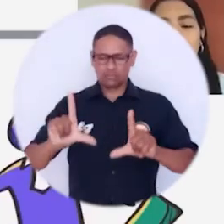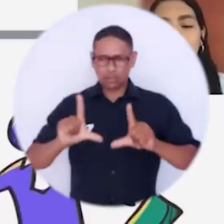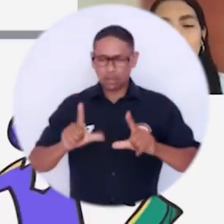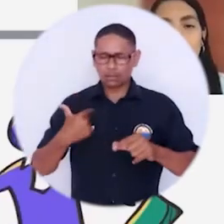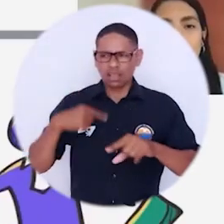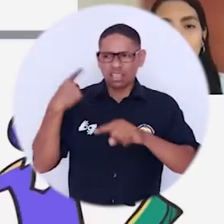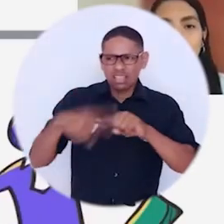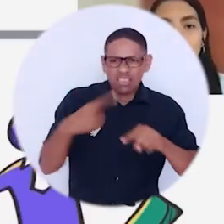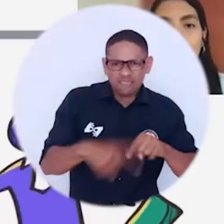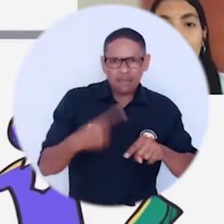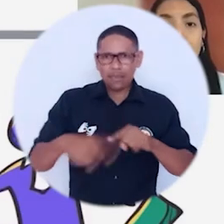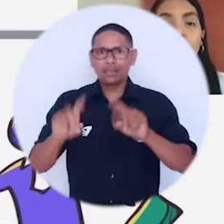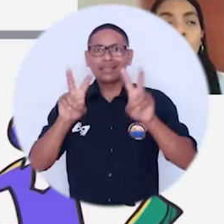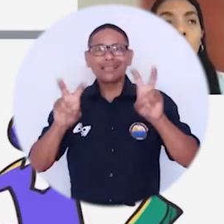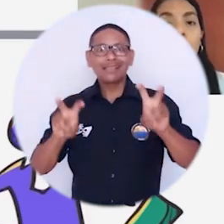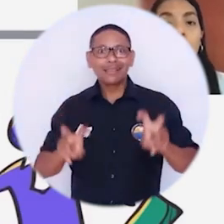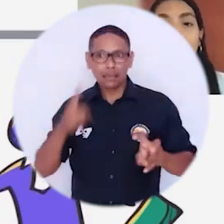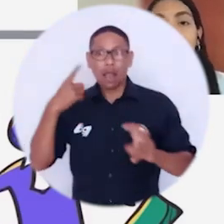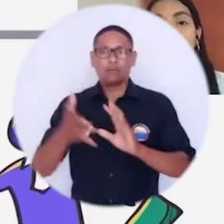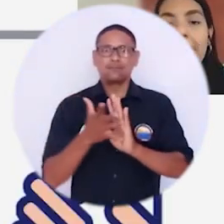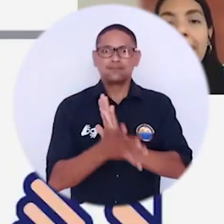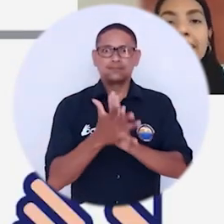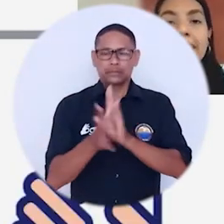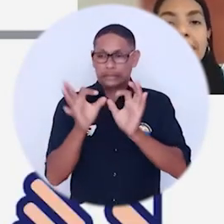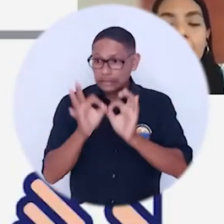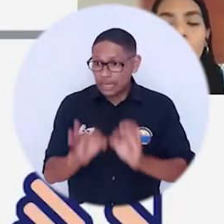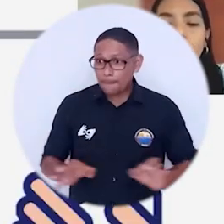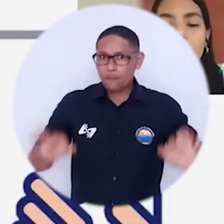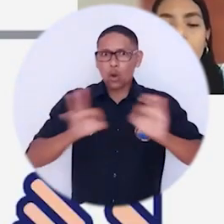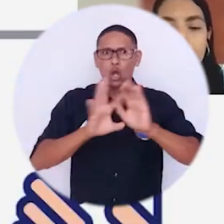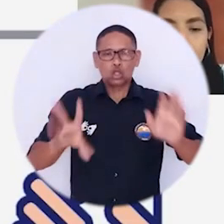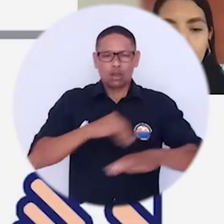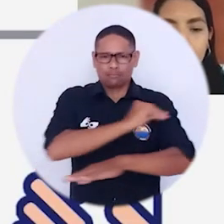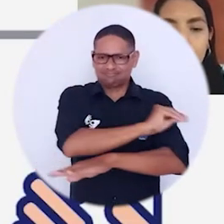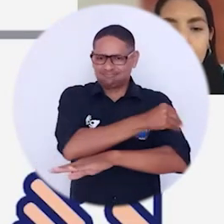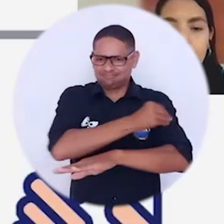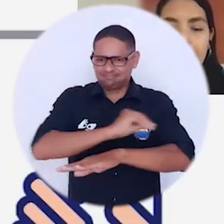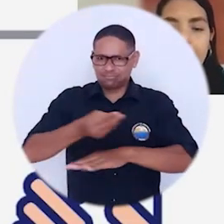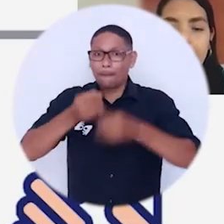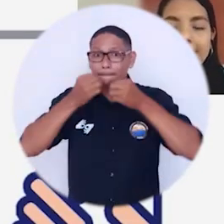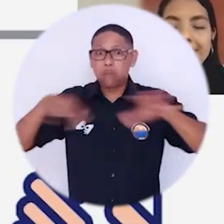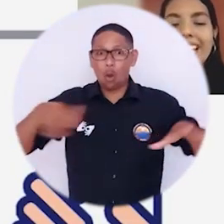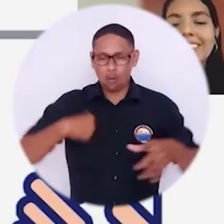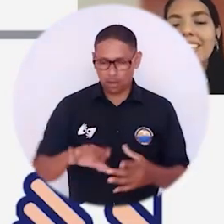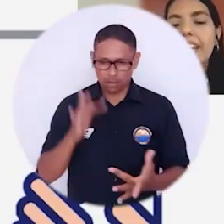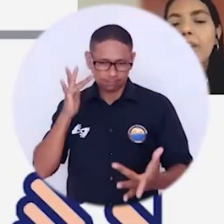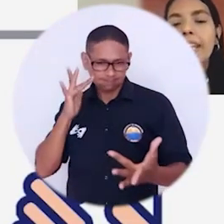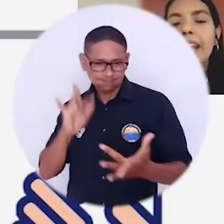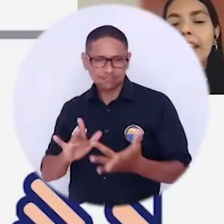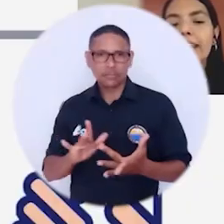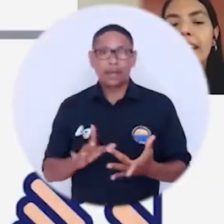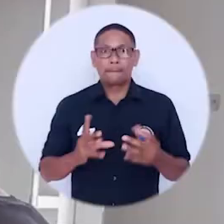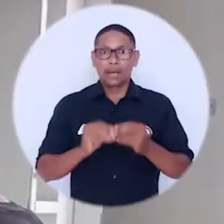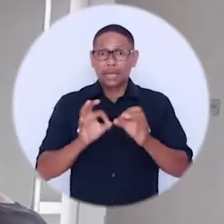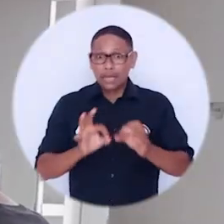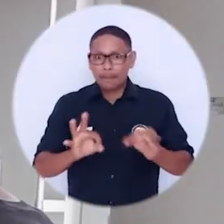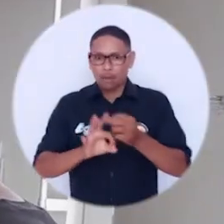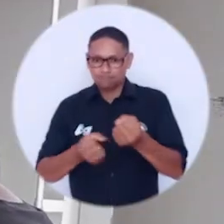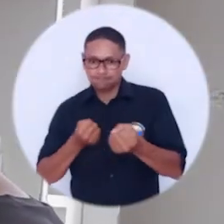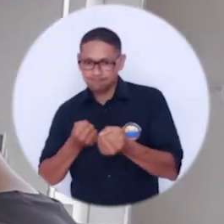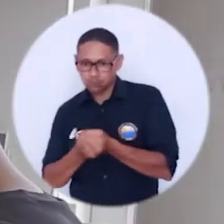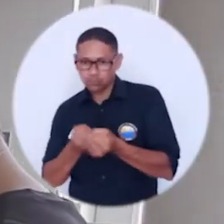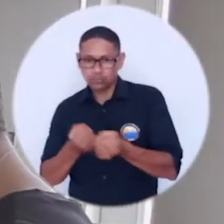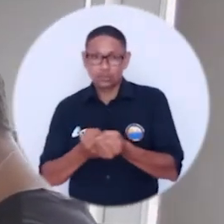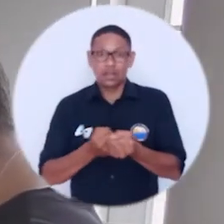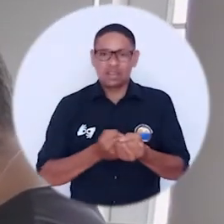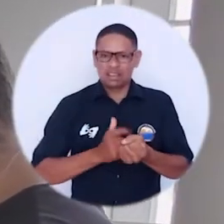abordaron diferentes líneas entre las cuales se encuentra la necesidad del fortalecimiento de las políticas públicas para abordar el tema, además del impulso que se debe